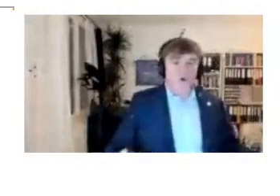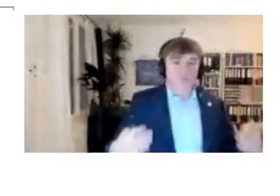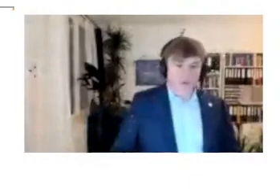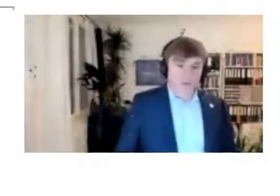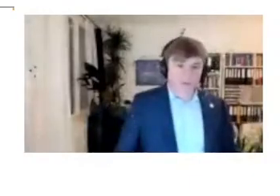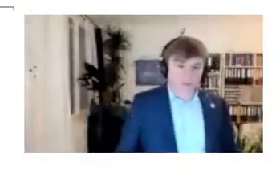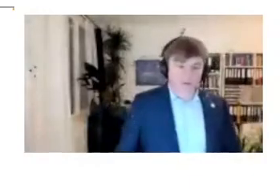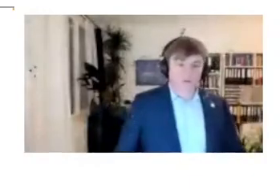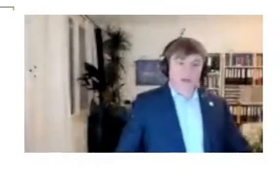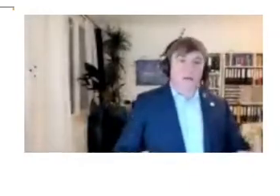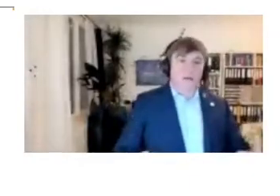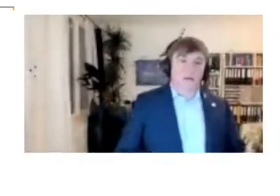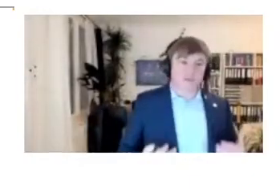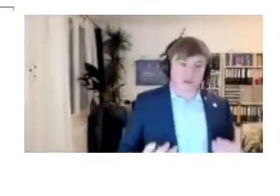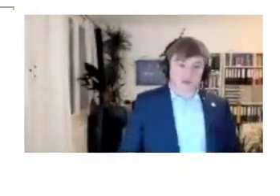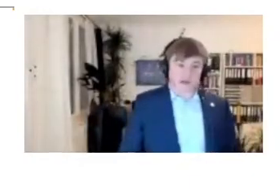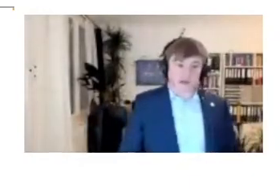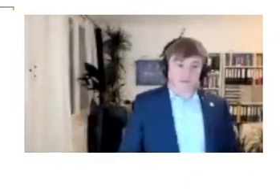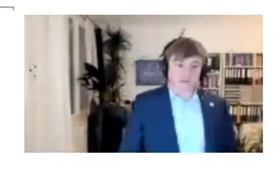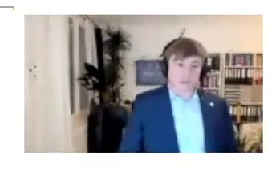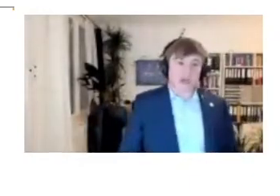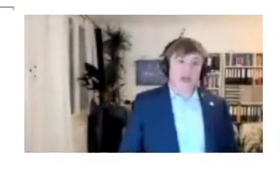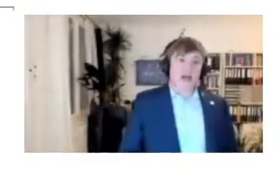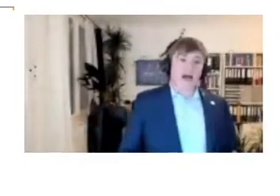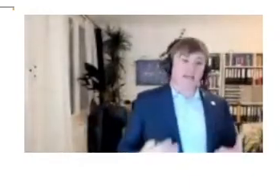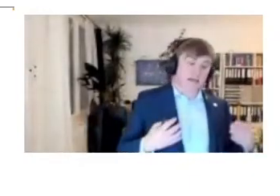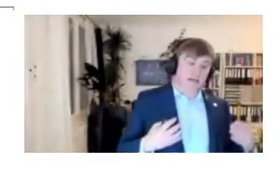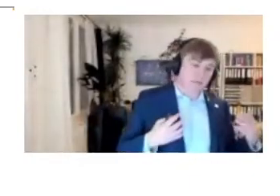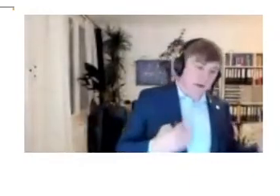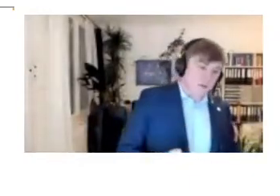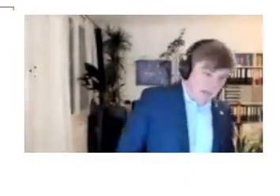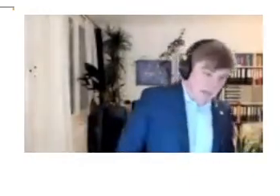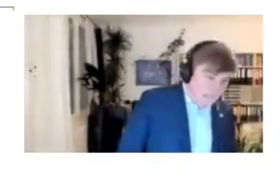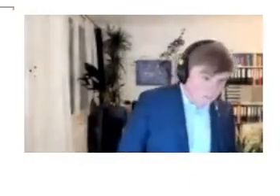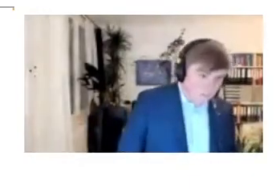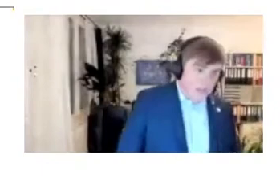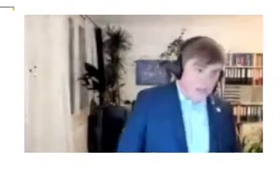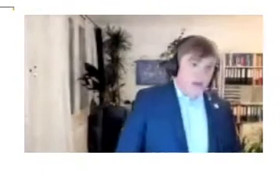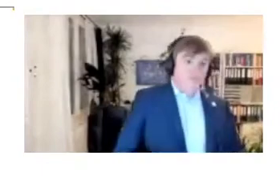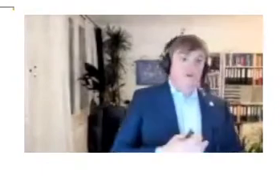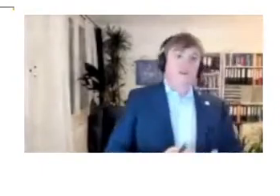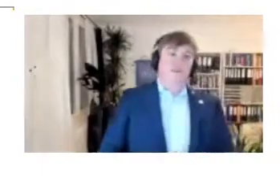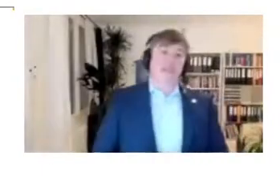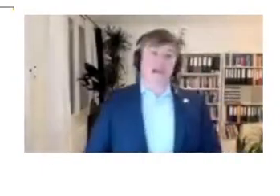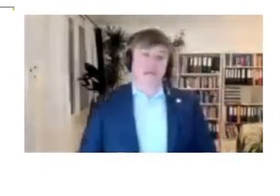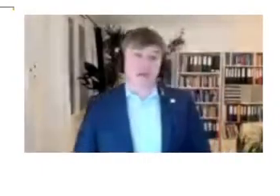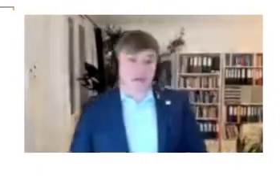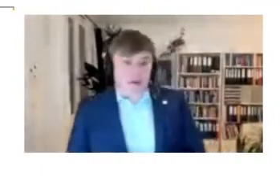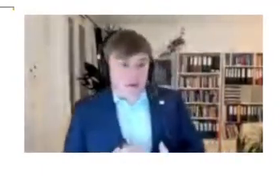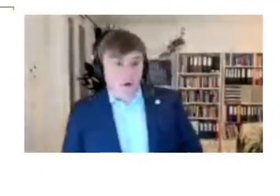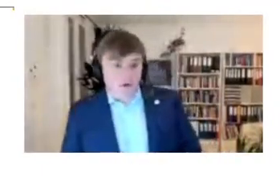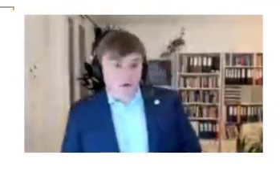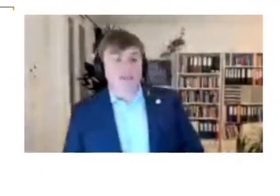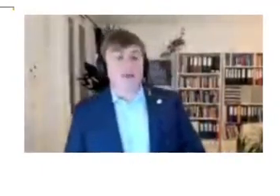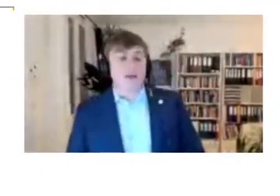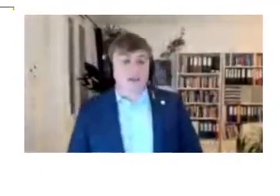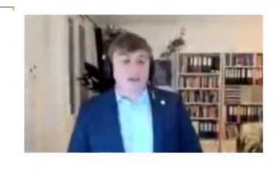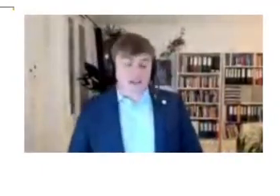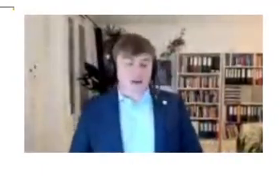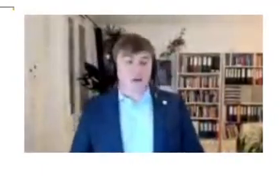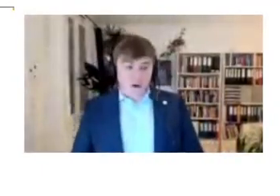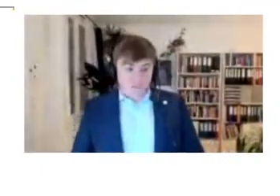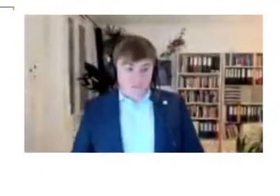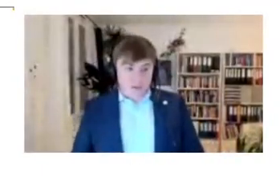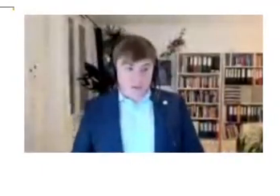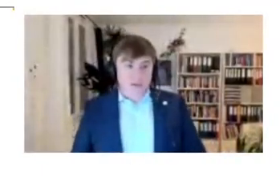un proceso para ser Zero Rated. Y estos son cinco pasos. Primero, tienen que saber que hay